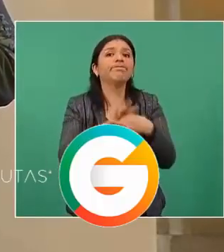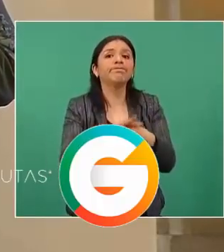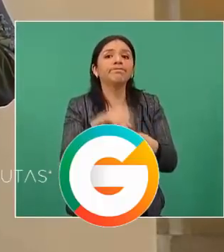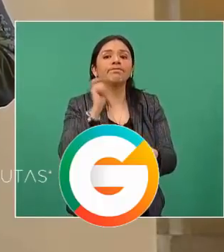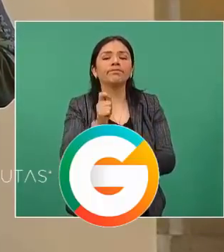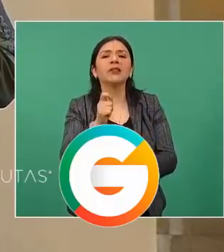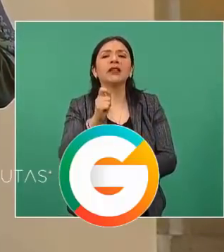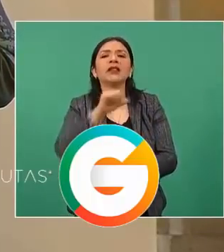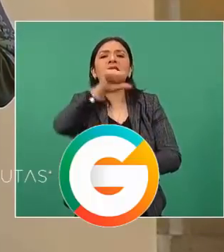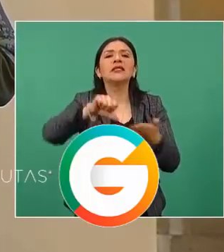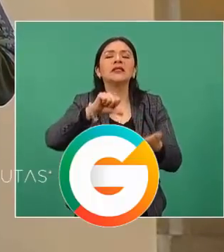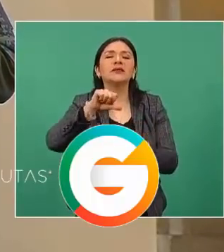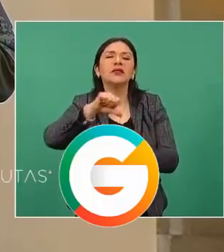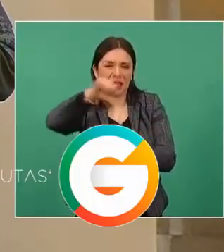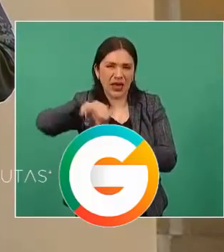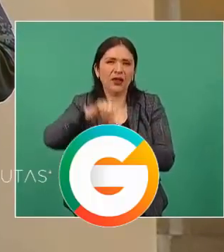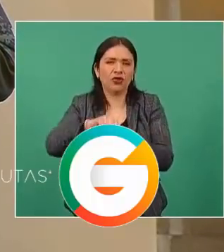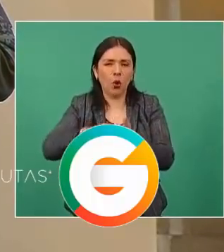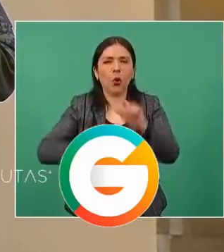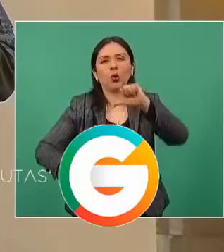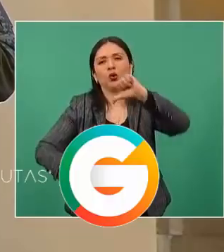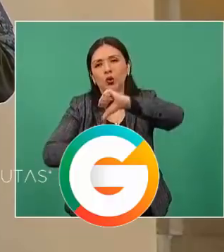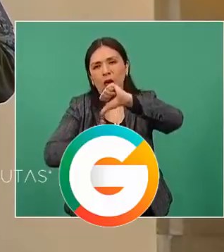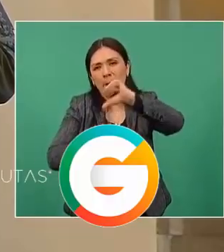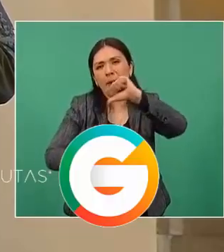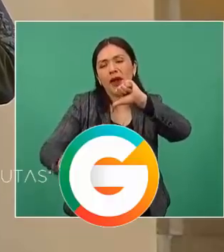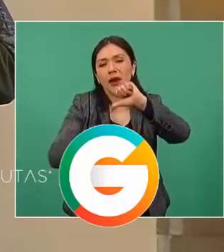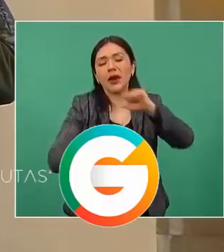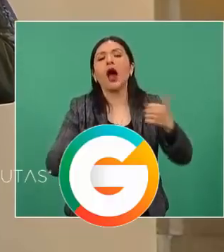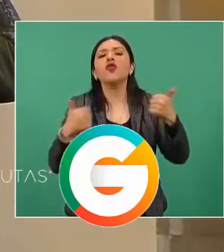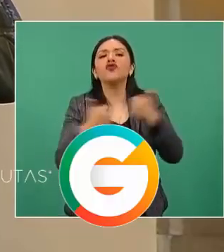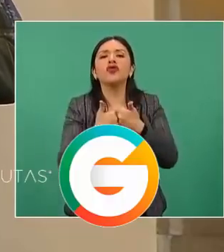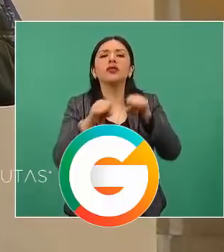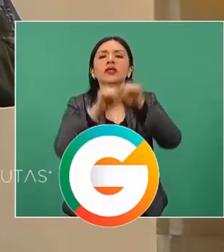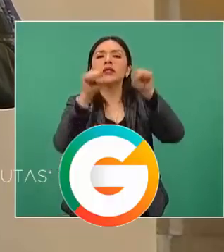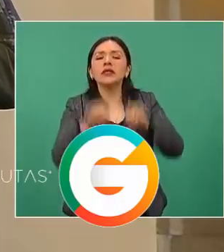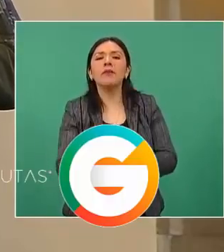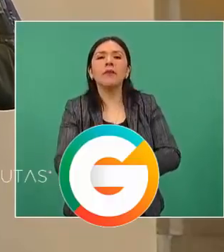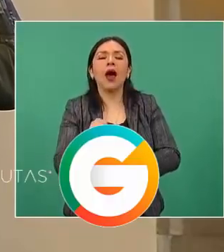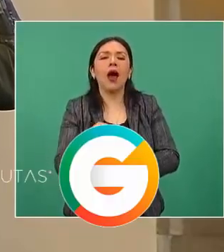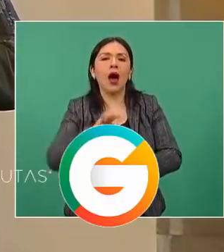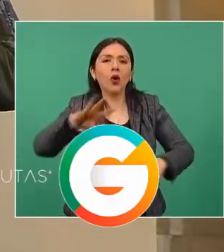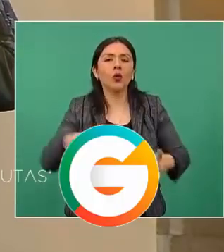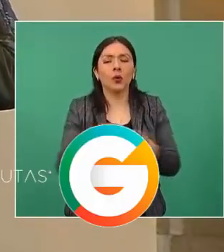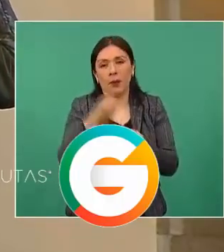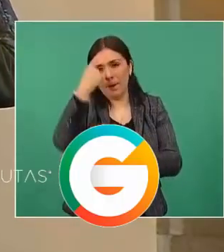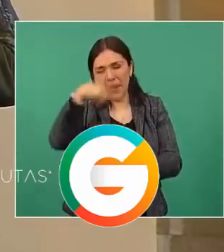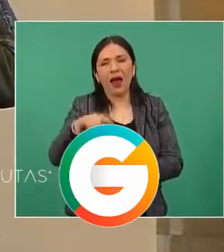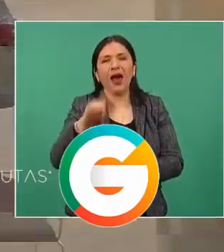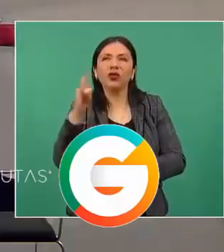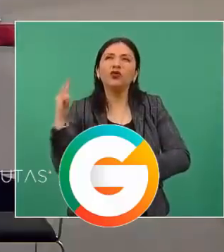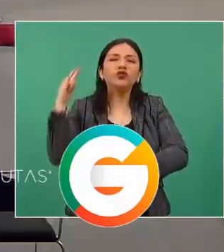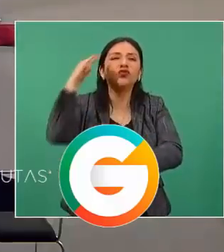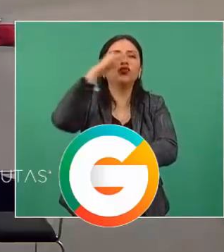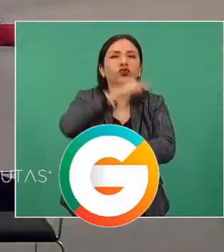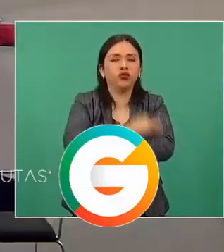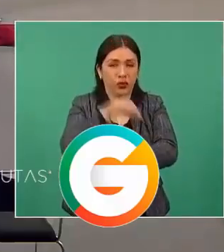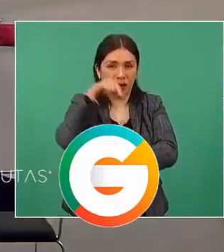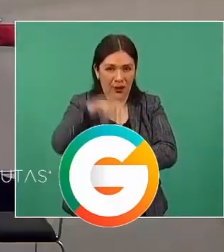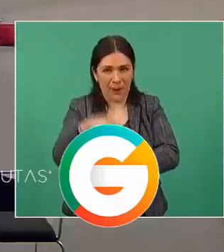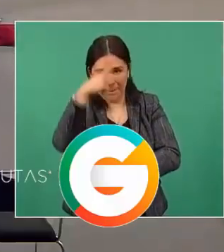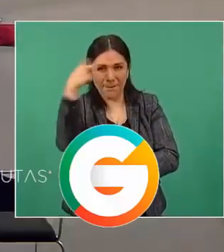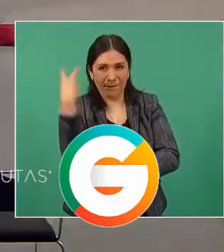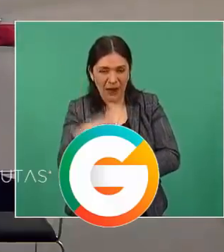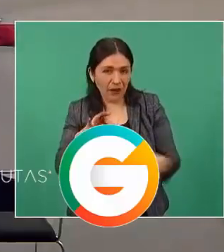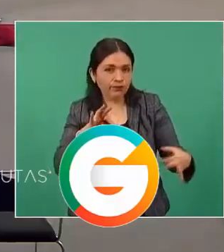Centro y Sudamérica a través del Sistema Integral de Vigilancia Aérea de la Fuerza Aérea Mexicana para poder